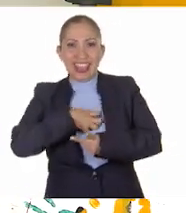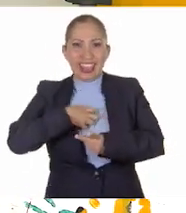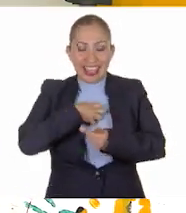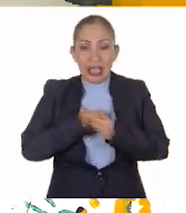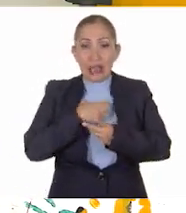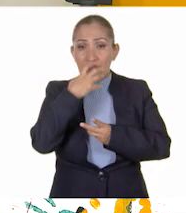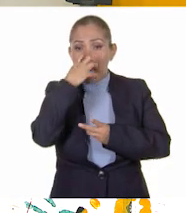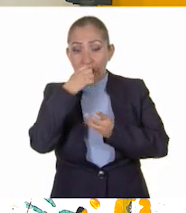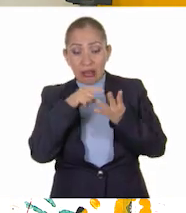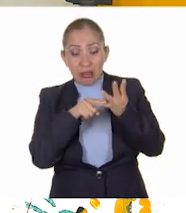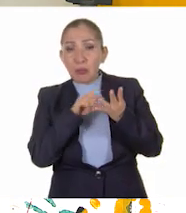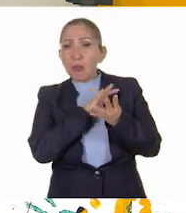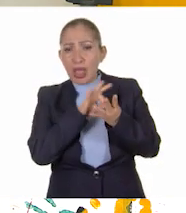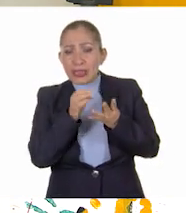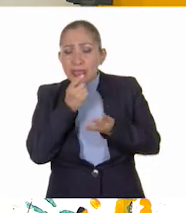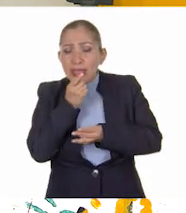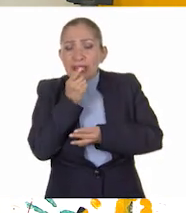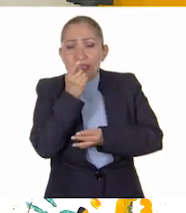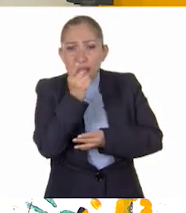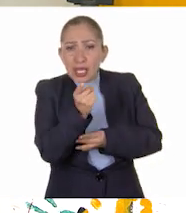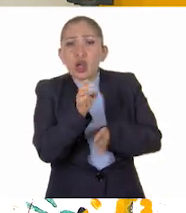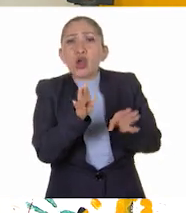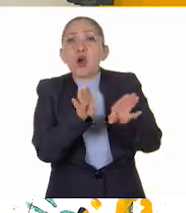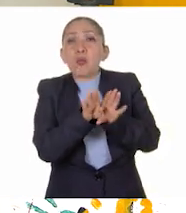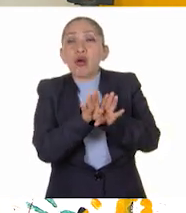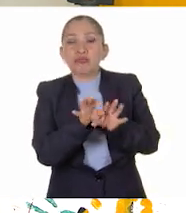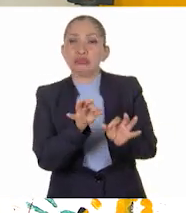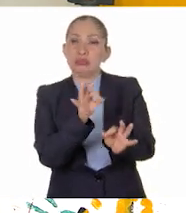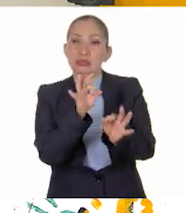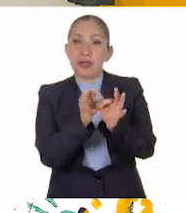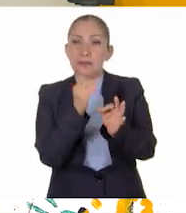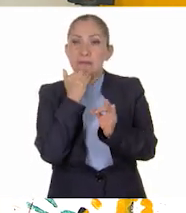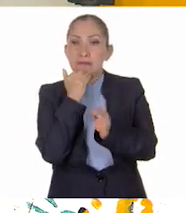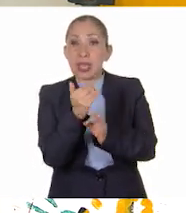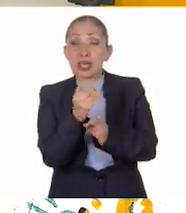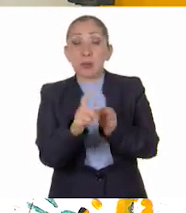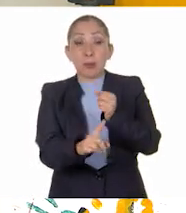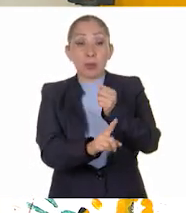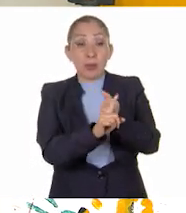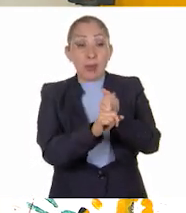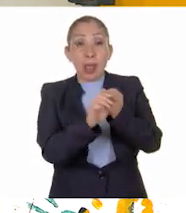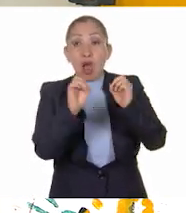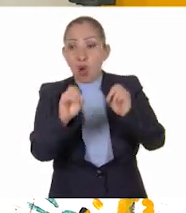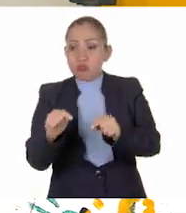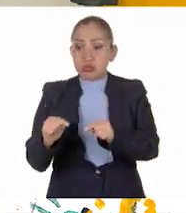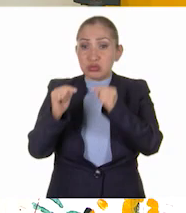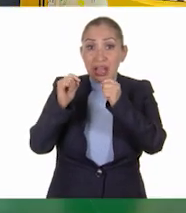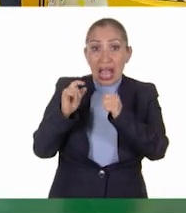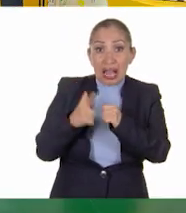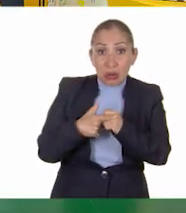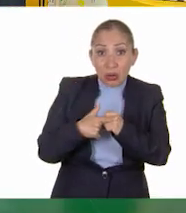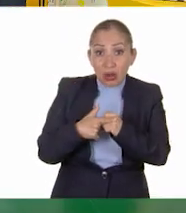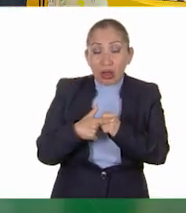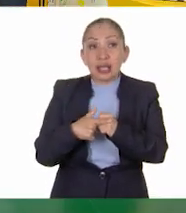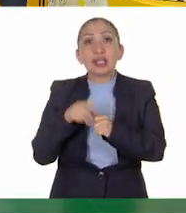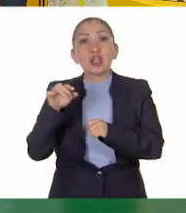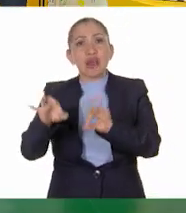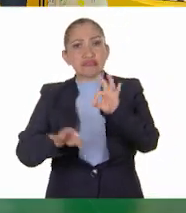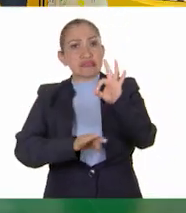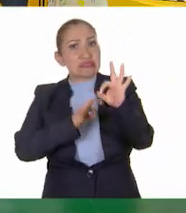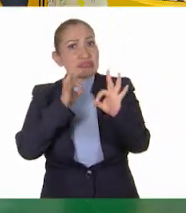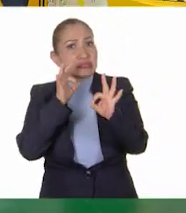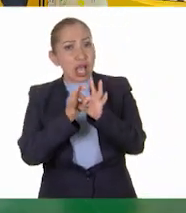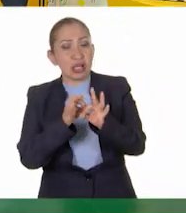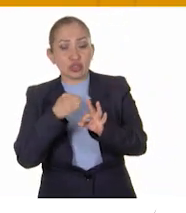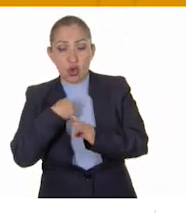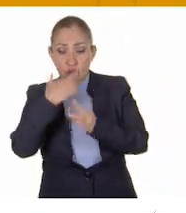y la tristeza se pueden comunicar de forma asertiva en un problema o conflicto. Y así con asertividad